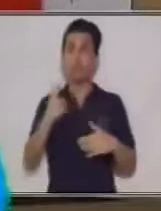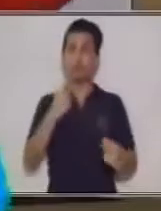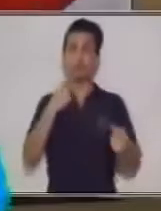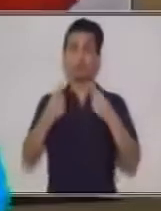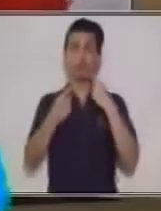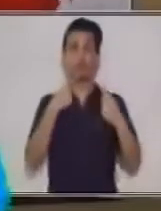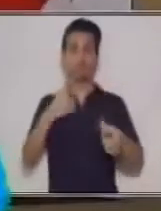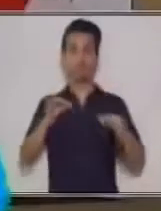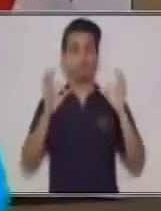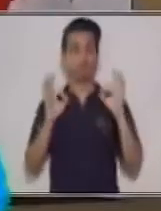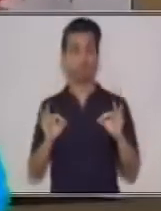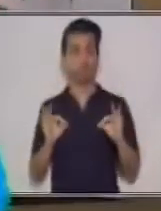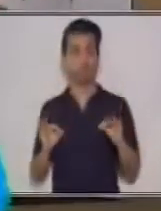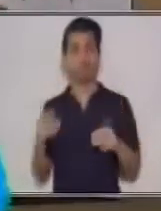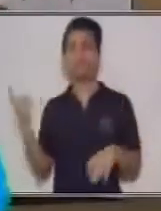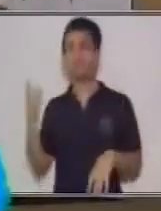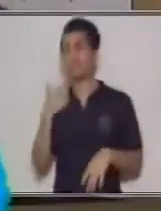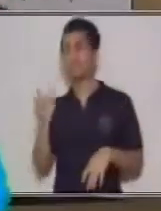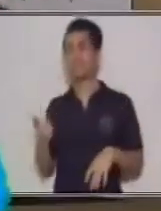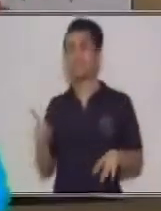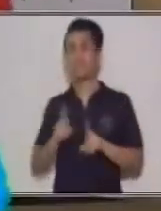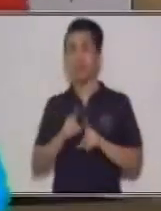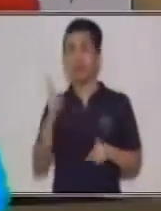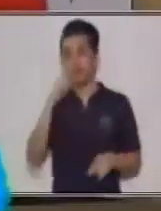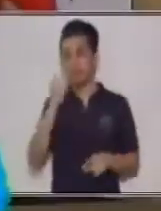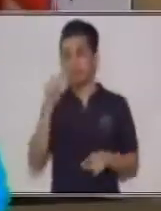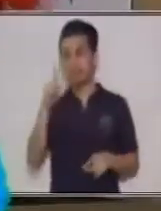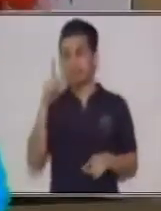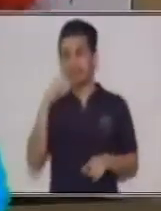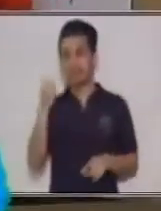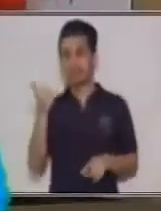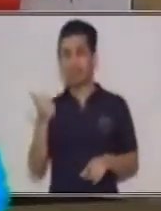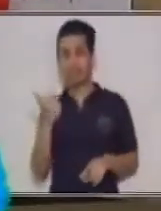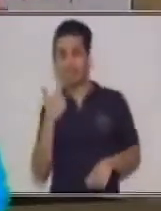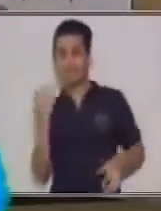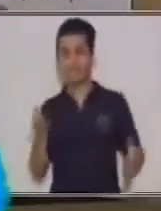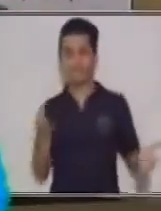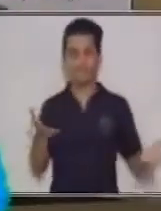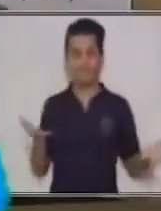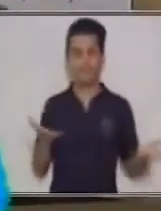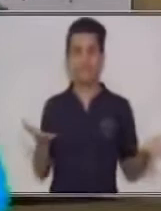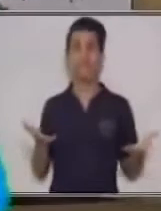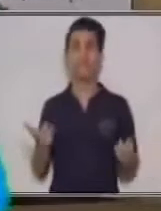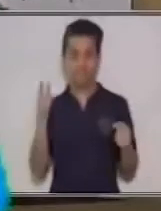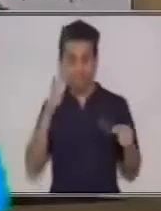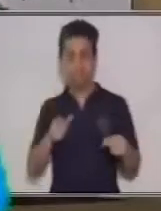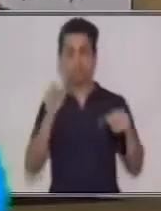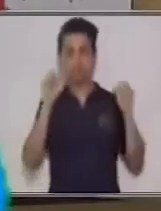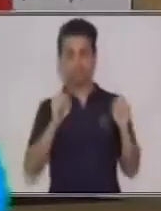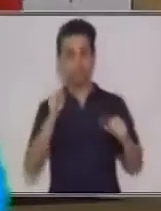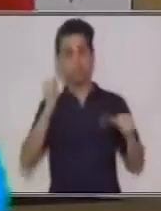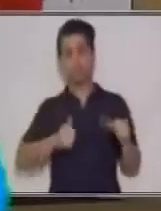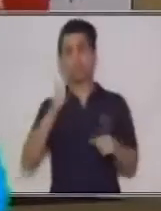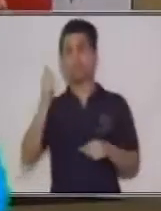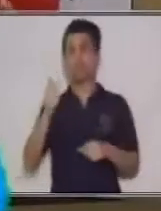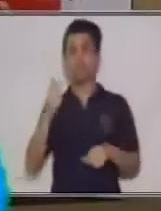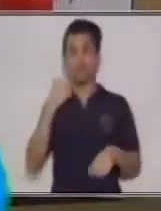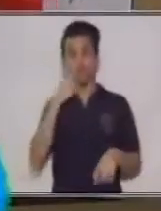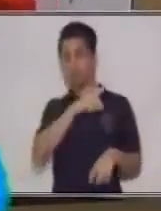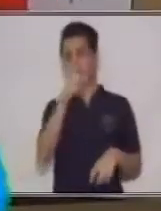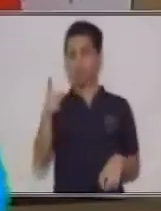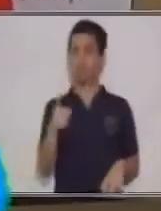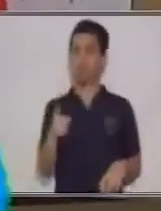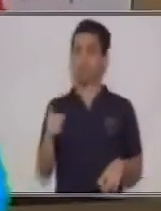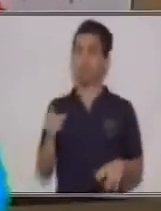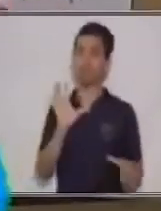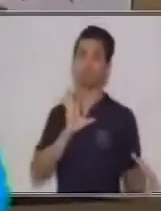esa salsa. Yo le digo salsa de connotativamente, ¿verdad? Para que usted logre de esta forma poder impactar con